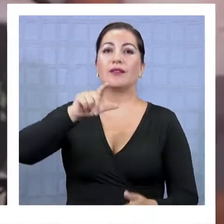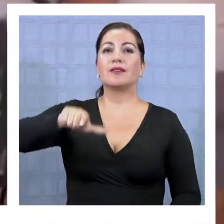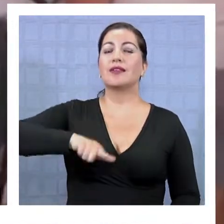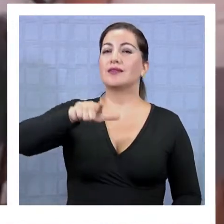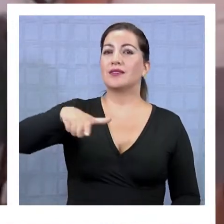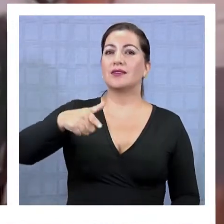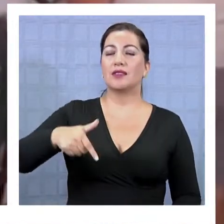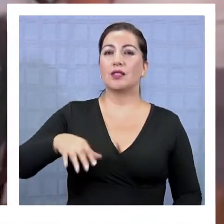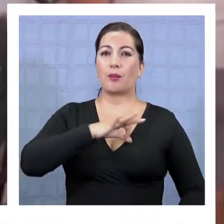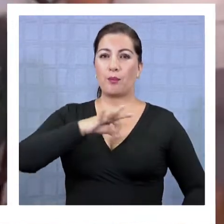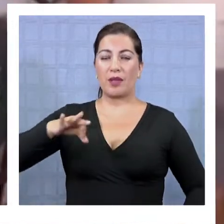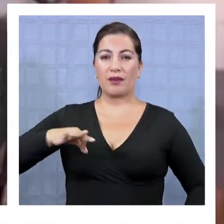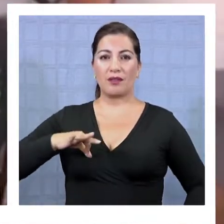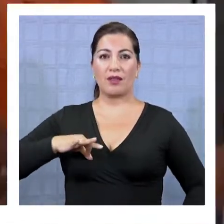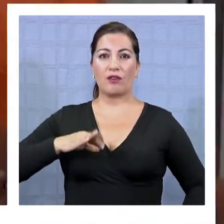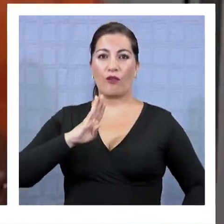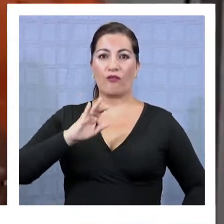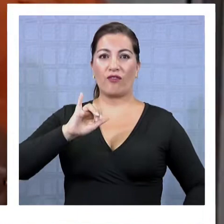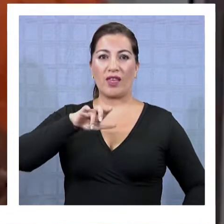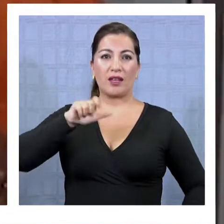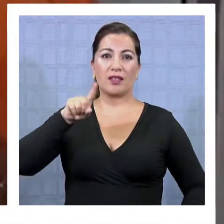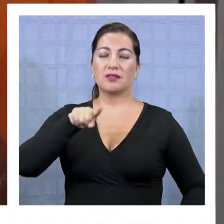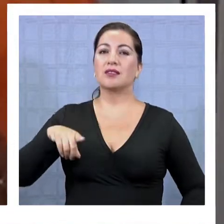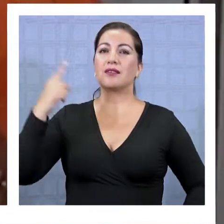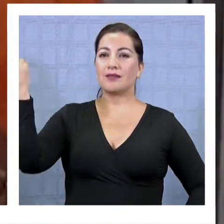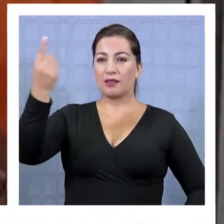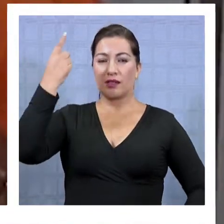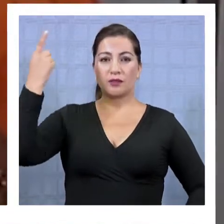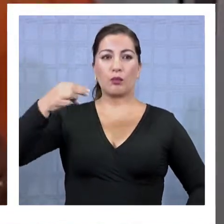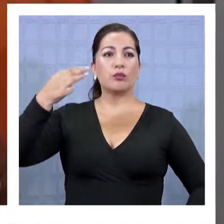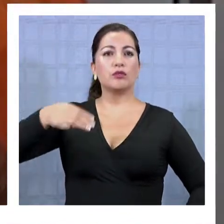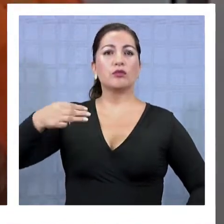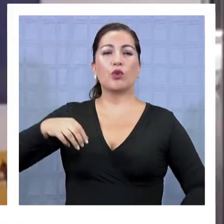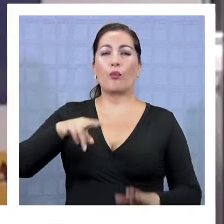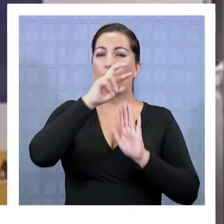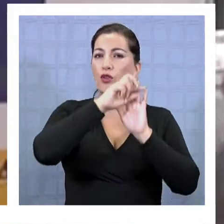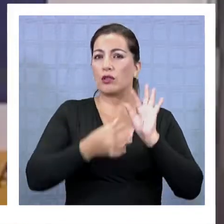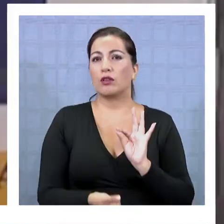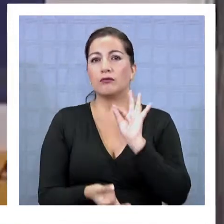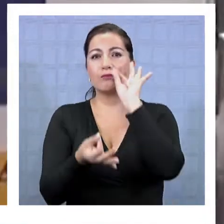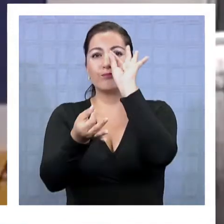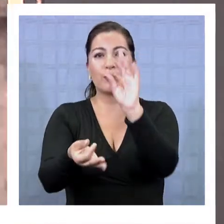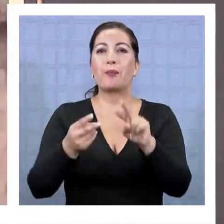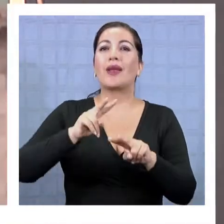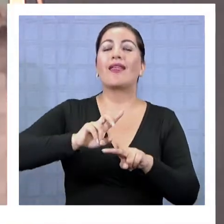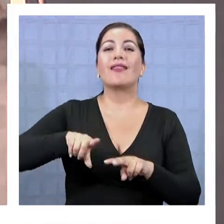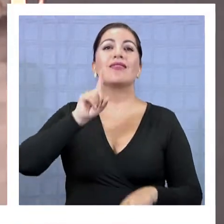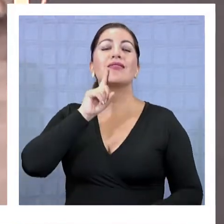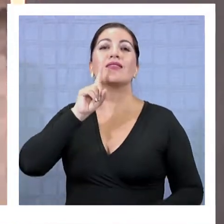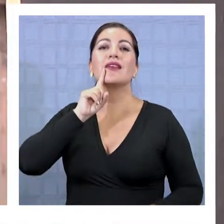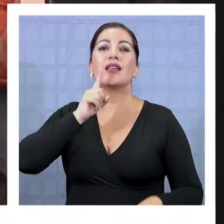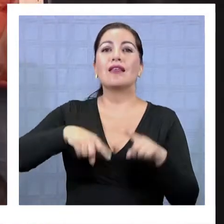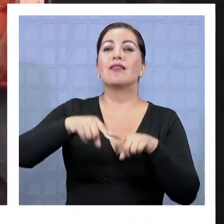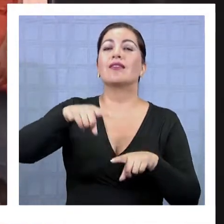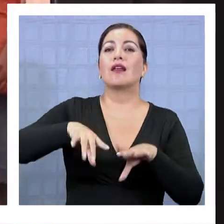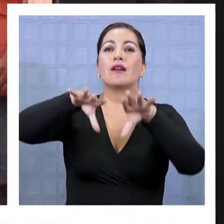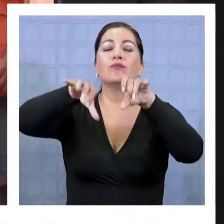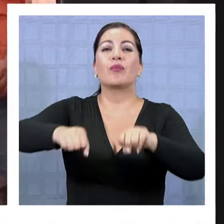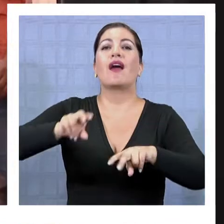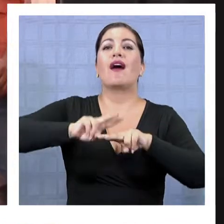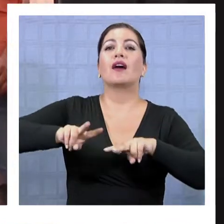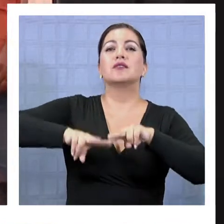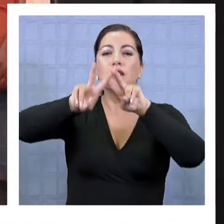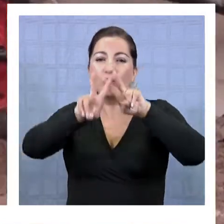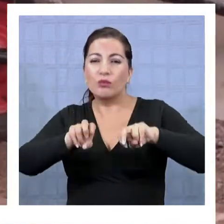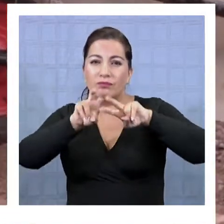acercamiento con el Ministerio de Bienes Nacionales, para que el municipio presentara un proyecto a fin de acceder a un terreno y realizar estudios técnicos